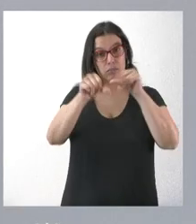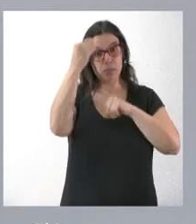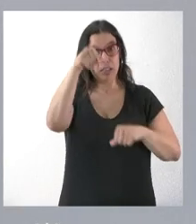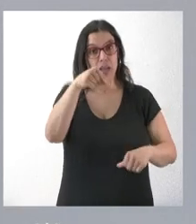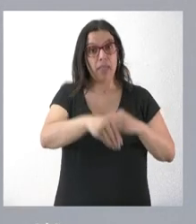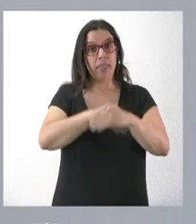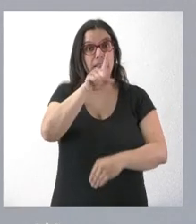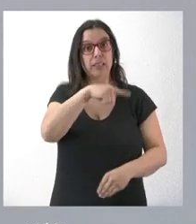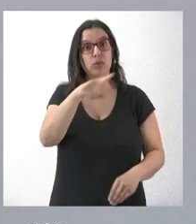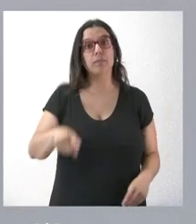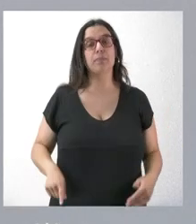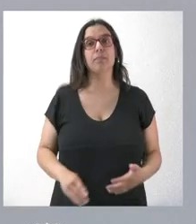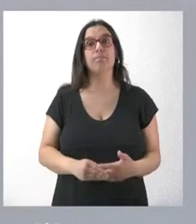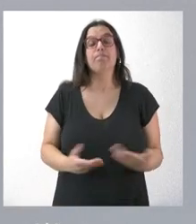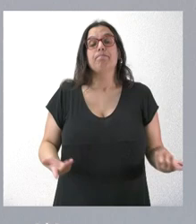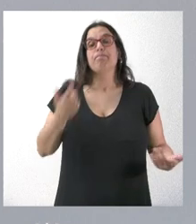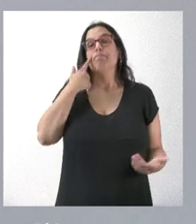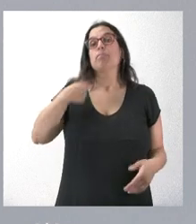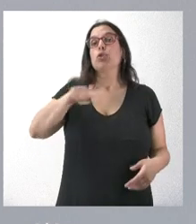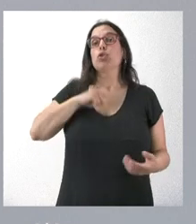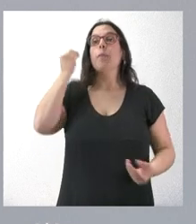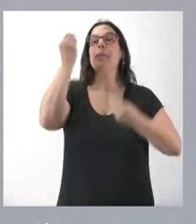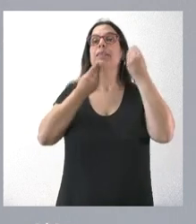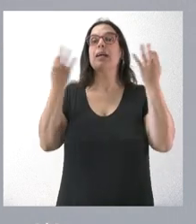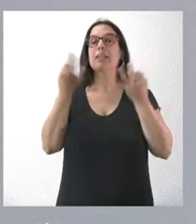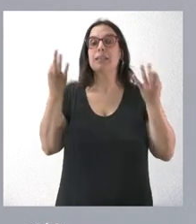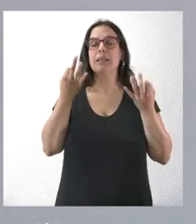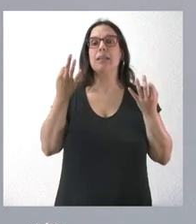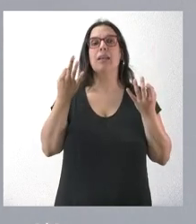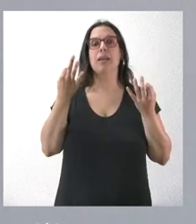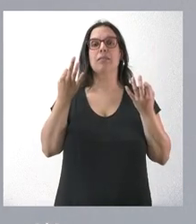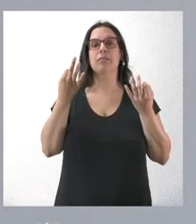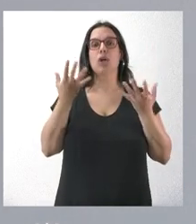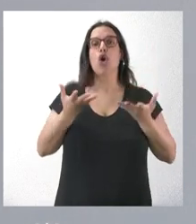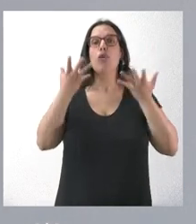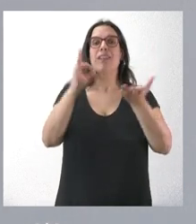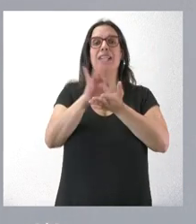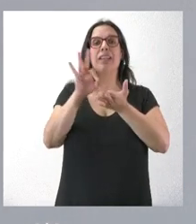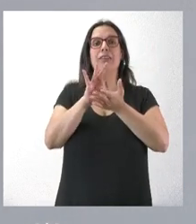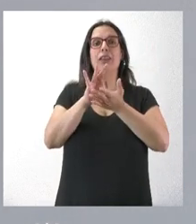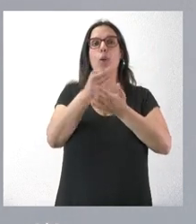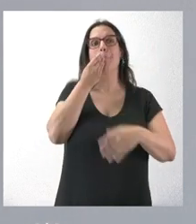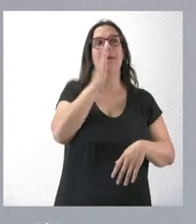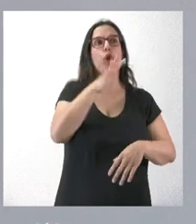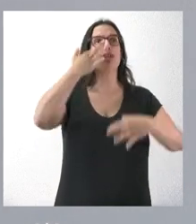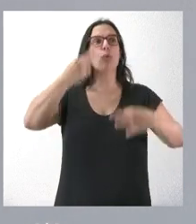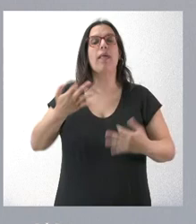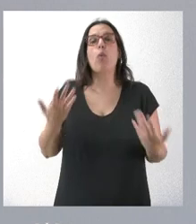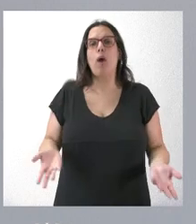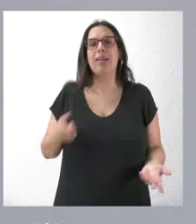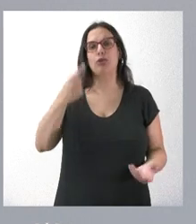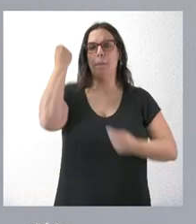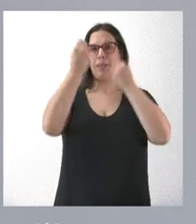Pues, mire, nosotros lo que tenemos que valorar es cuál es la mejor forma de garantizar el servicio que tenemos que dar al conjunto de los ciudadanos de